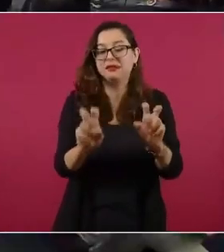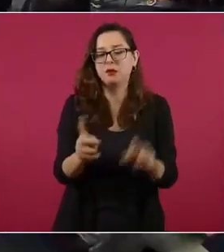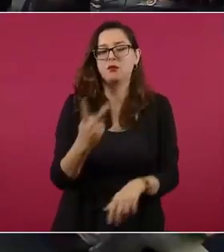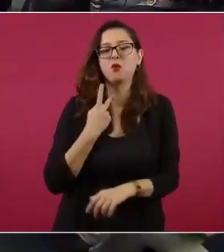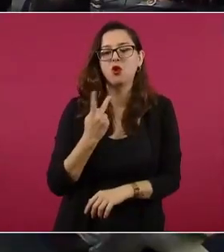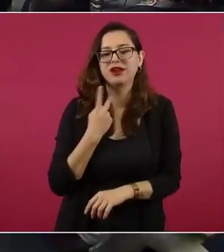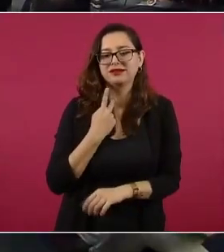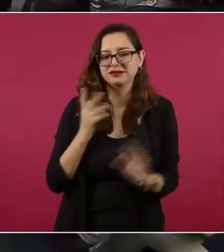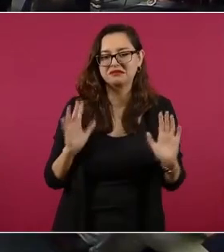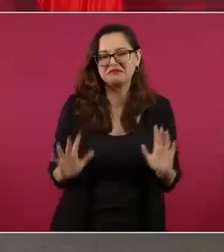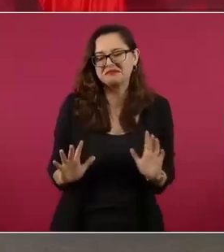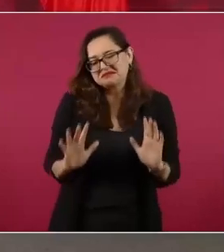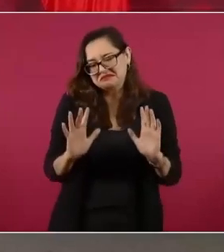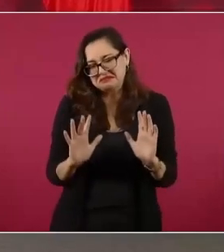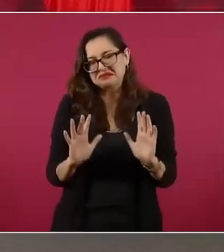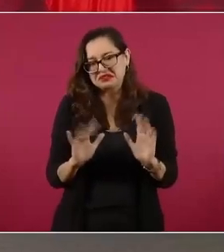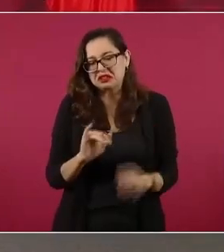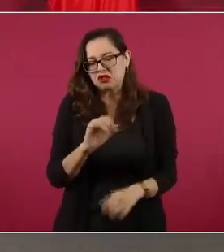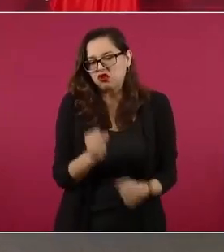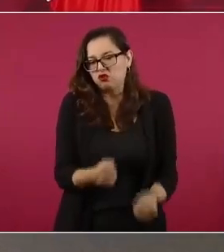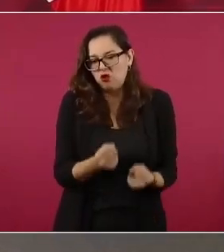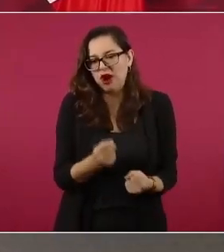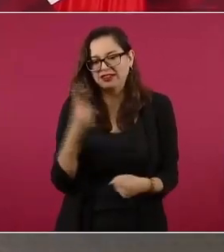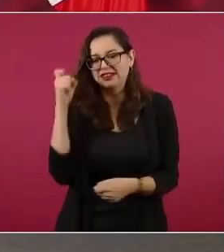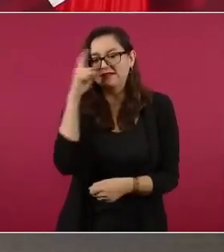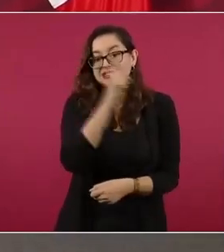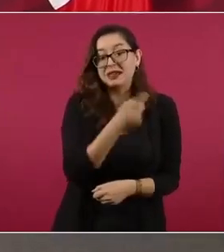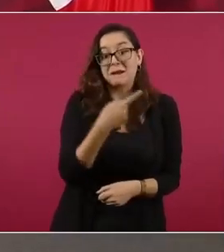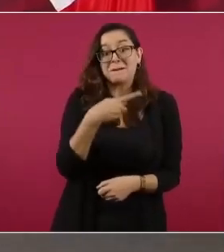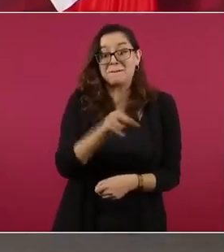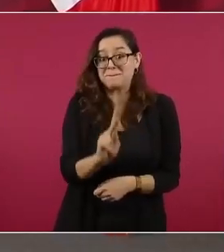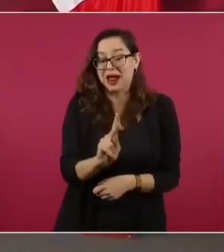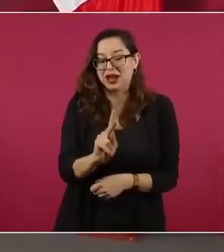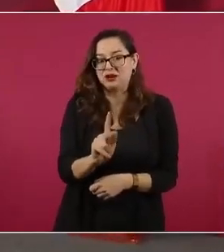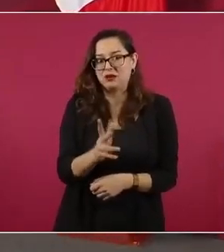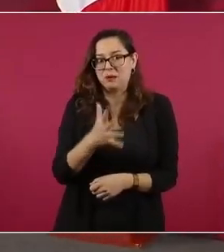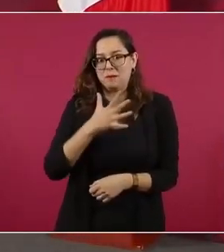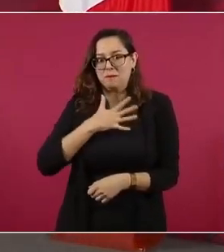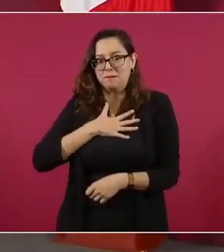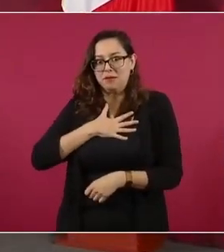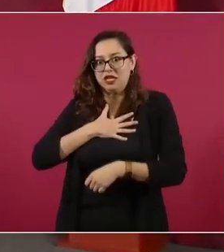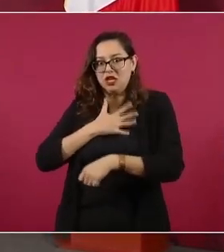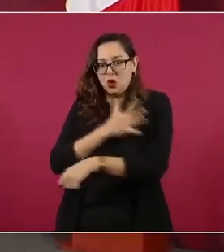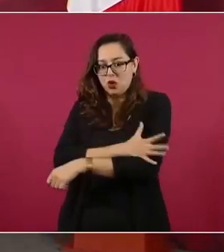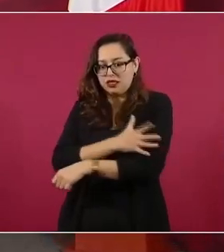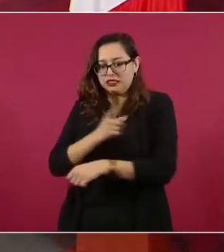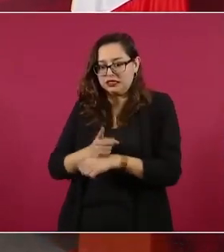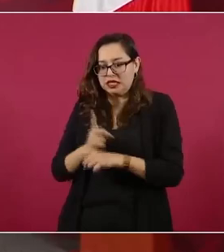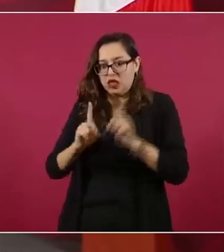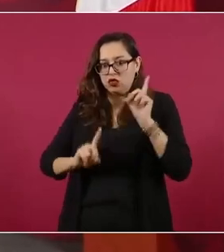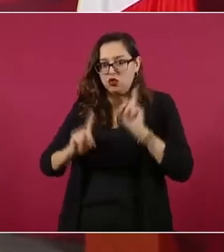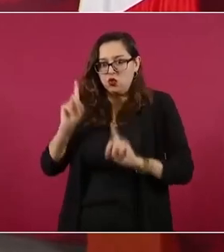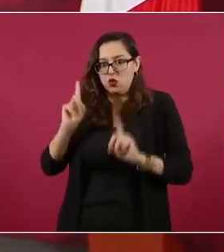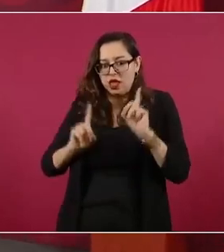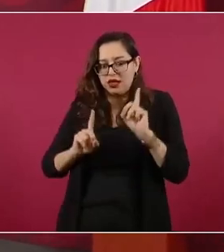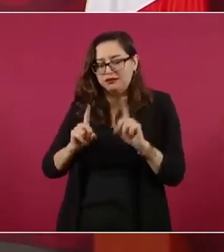Pero lo otro era el que se dudara. Permítame. Yo